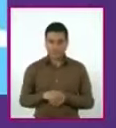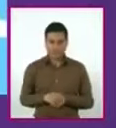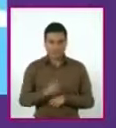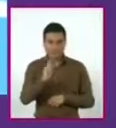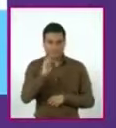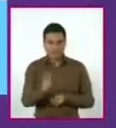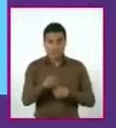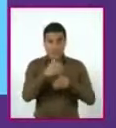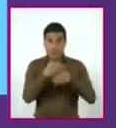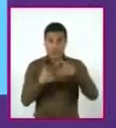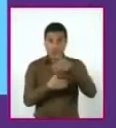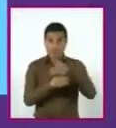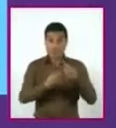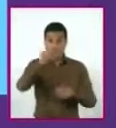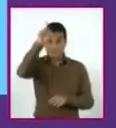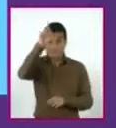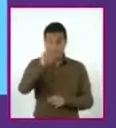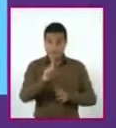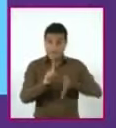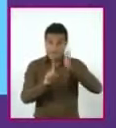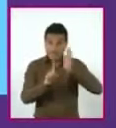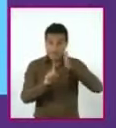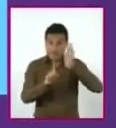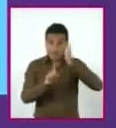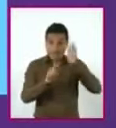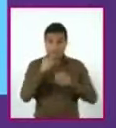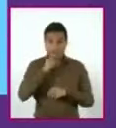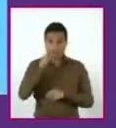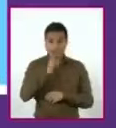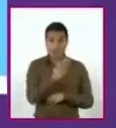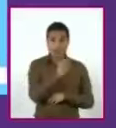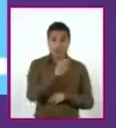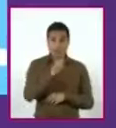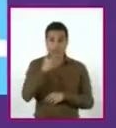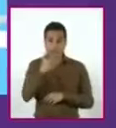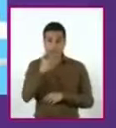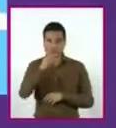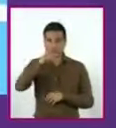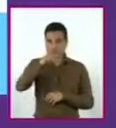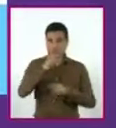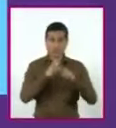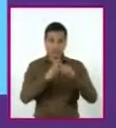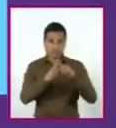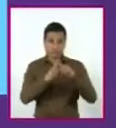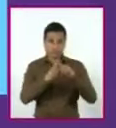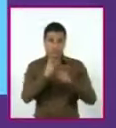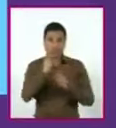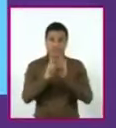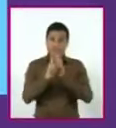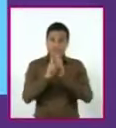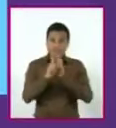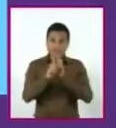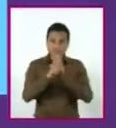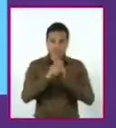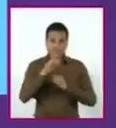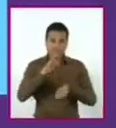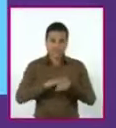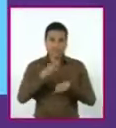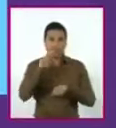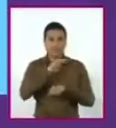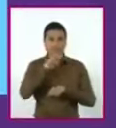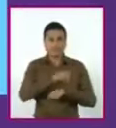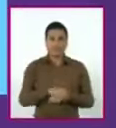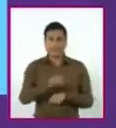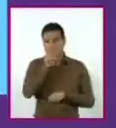de los cuerpos en caída libre aumenta 9.8 metros por segundo. Otros factores que pueden